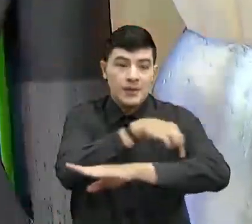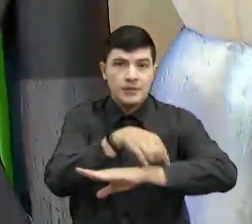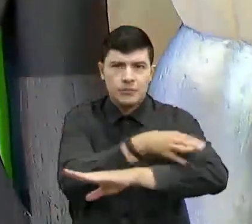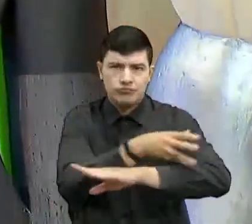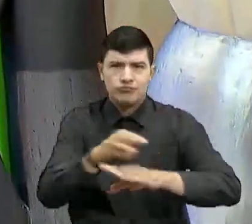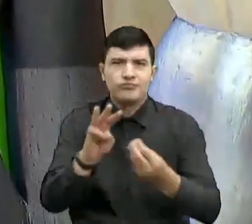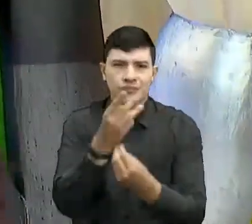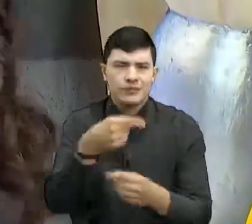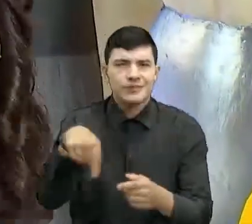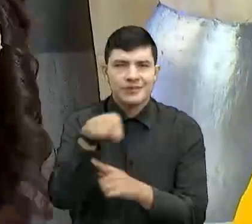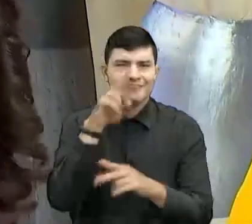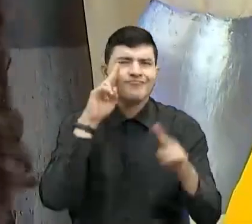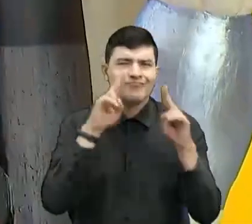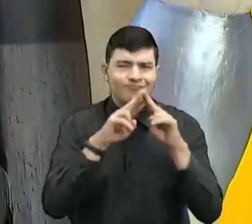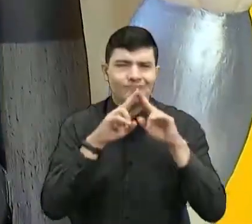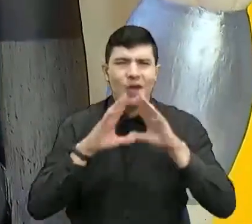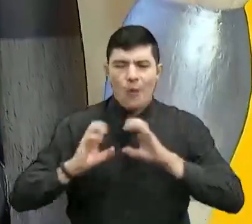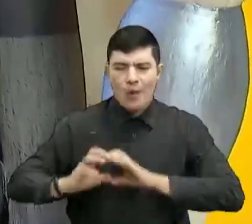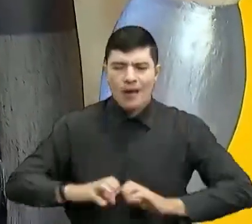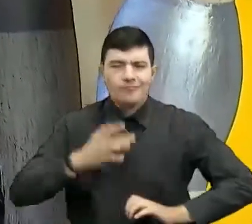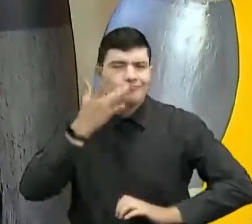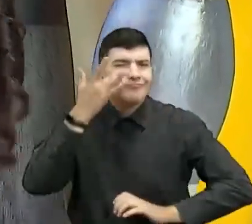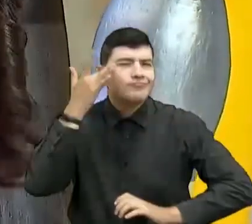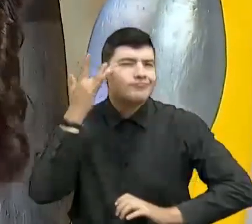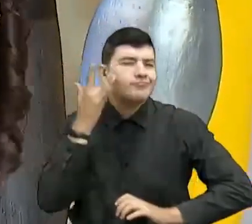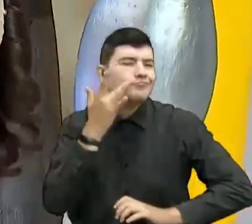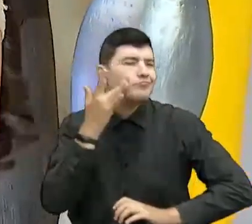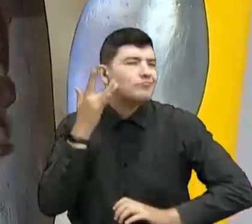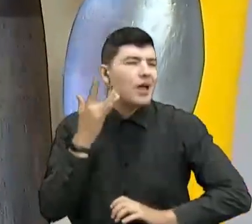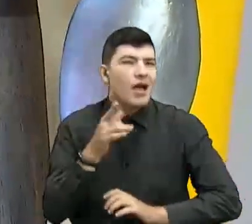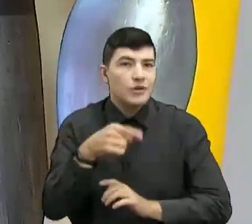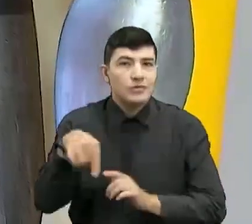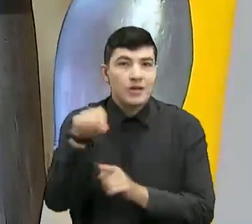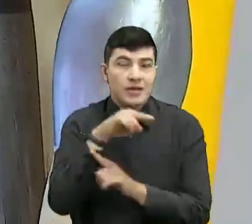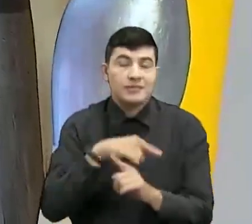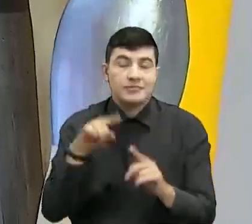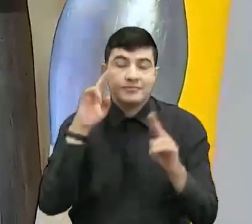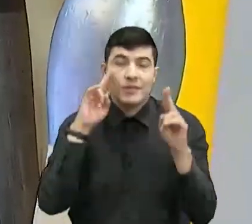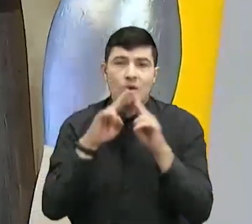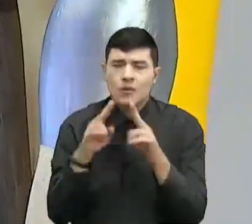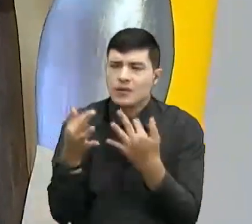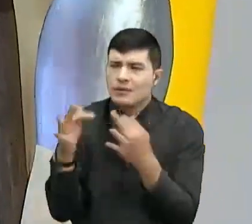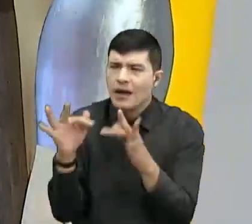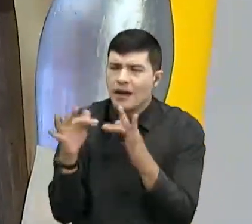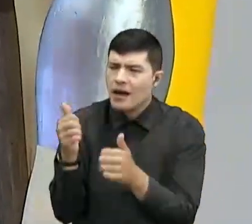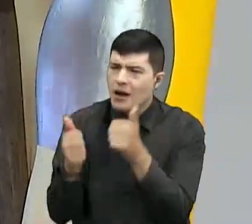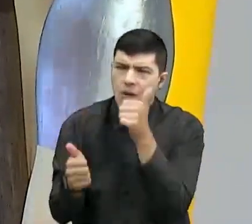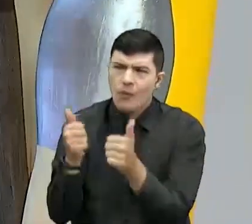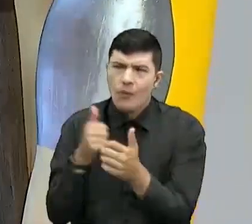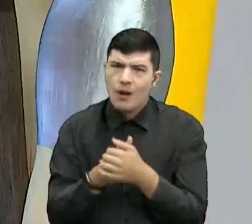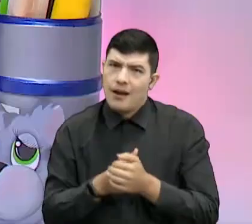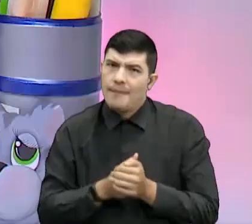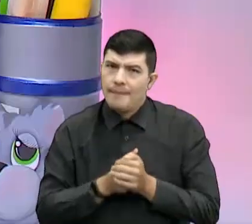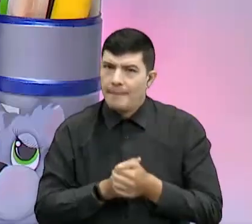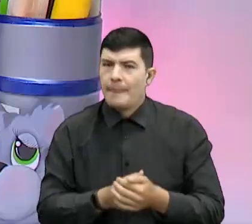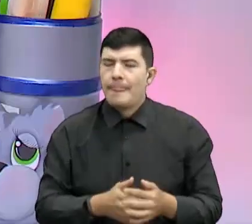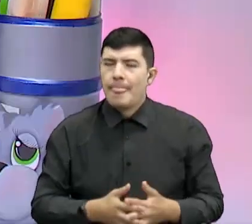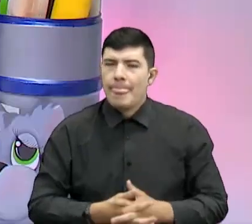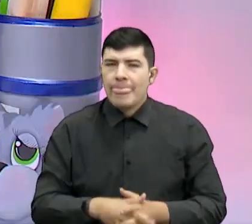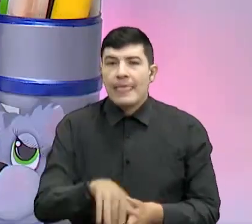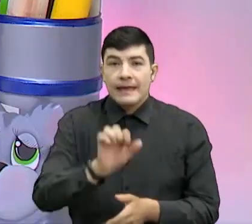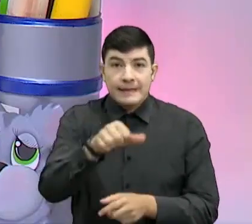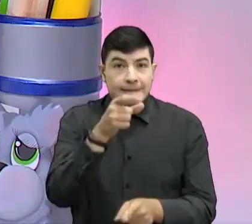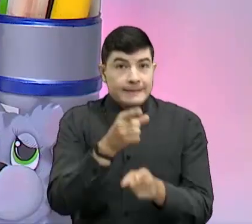y cómo funcionan. Tenemos a Reita, trajo tarea para los niños, doctor. Miremos a ver a la caracha. Miremos a ver a la